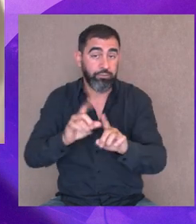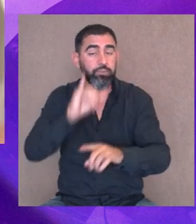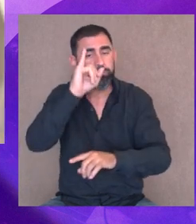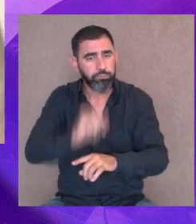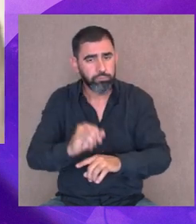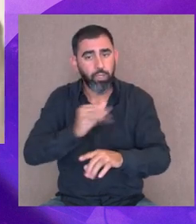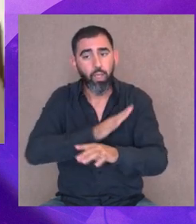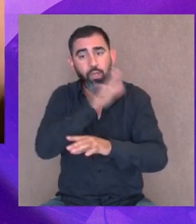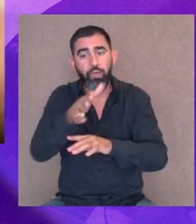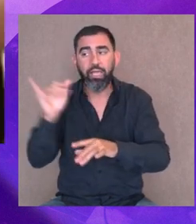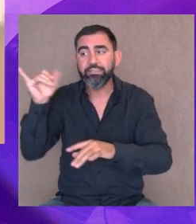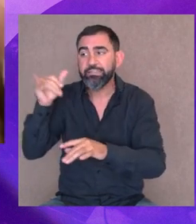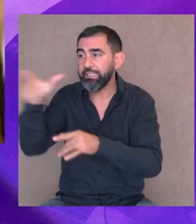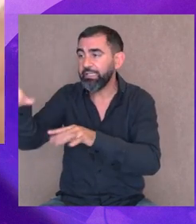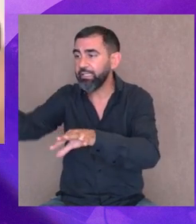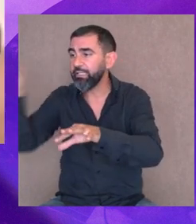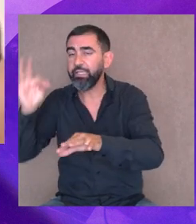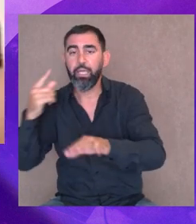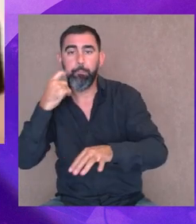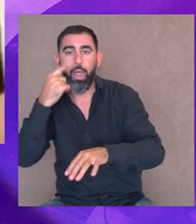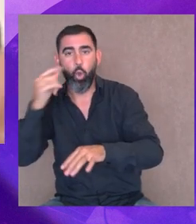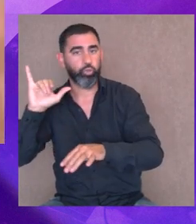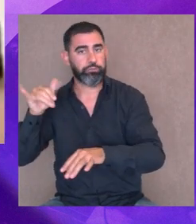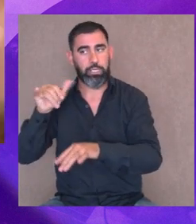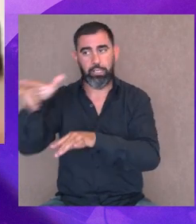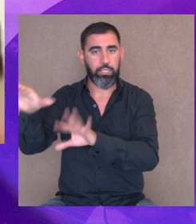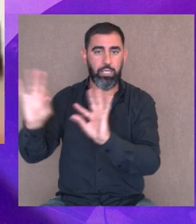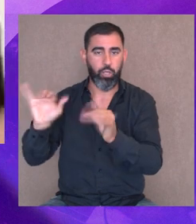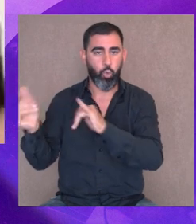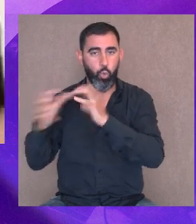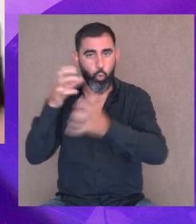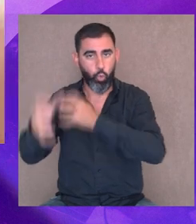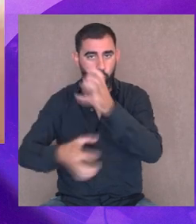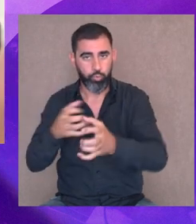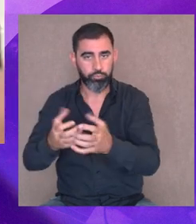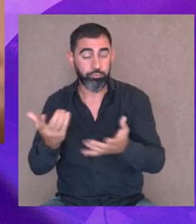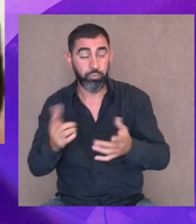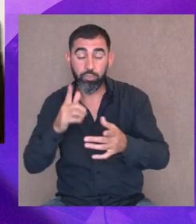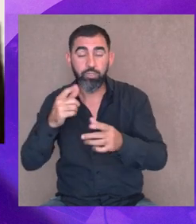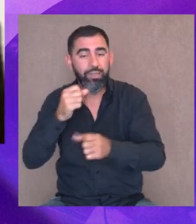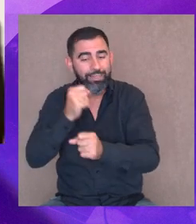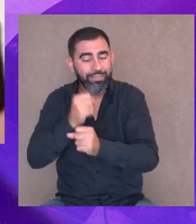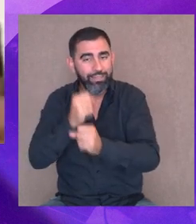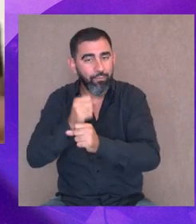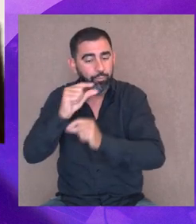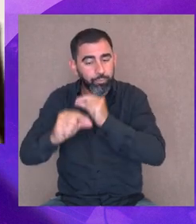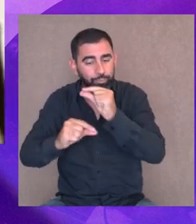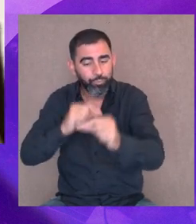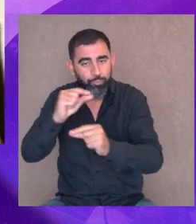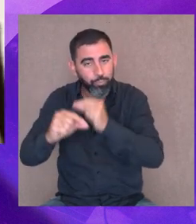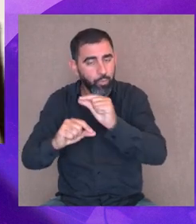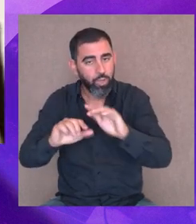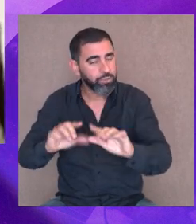que sí, que van a la góndola del celeste, porque si es un varón, se le compra celeste, ¿no? Entonces, el trabajito